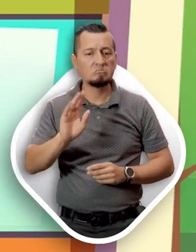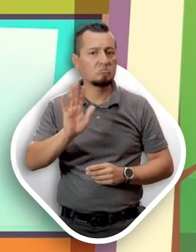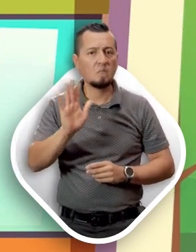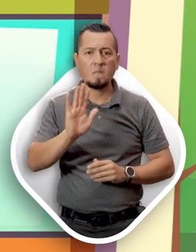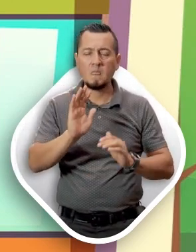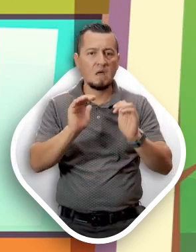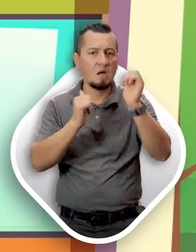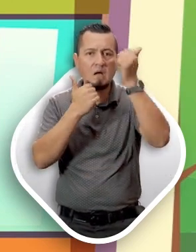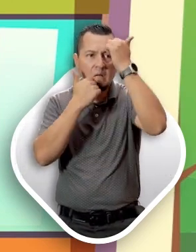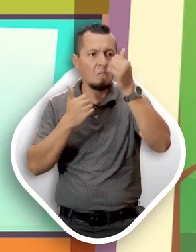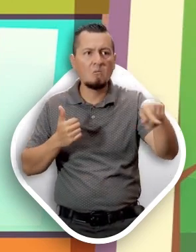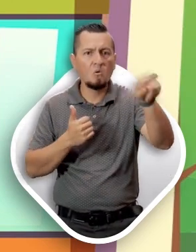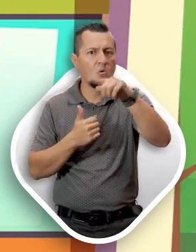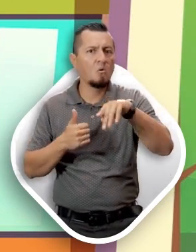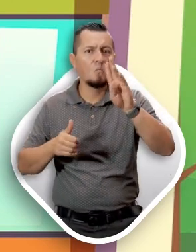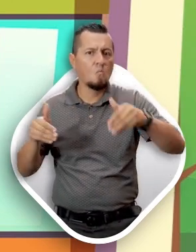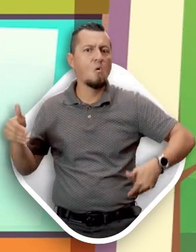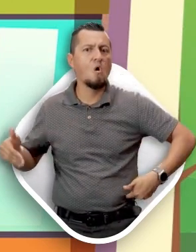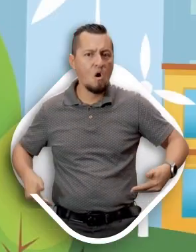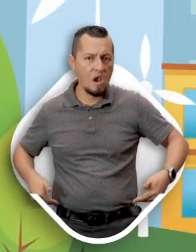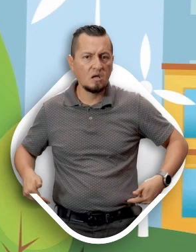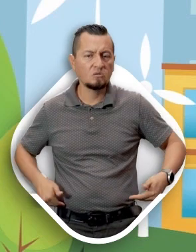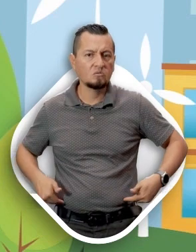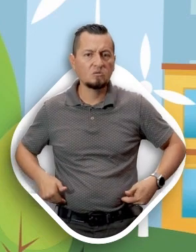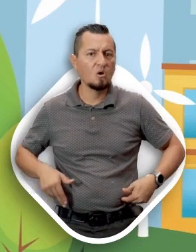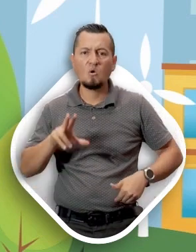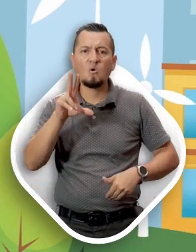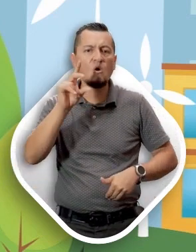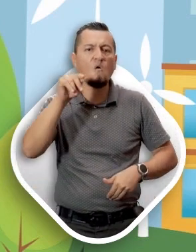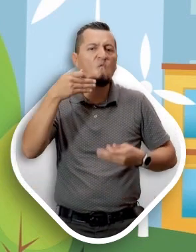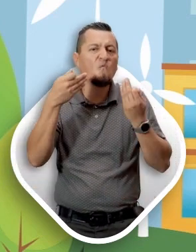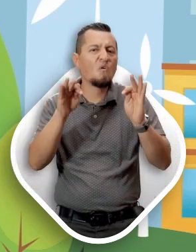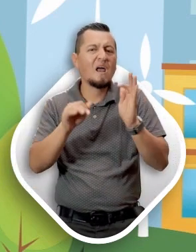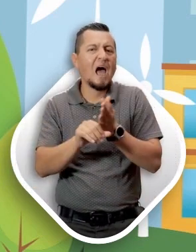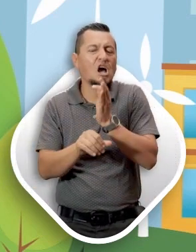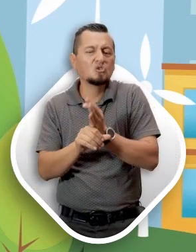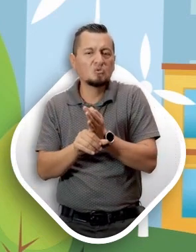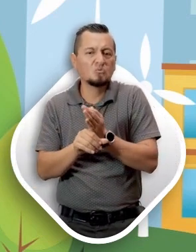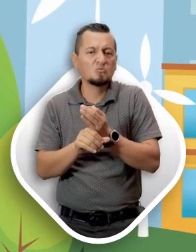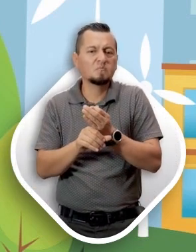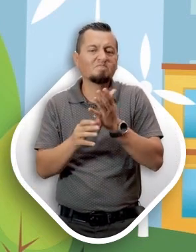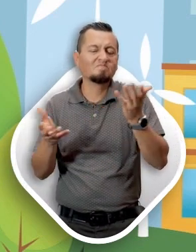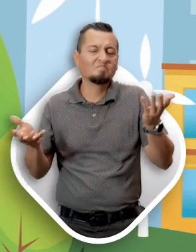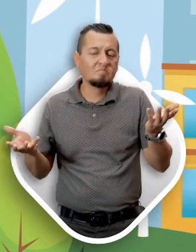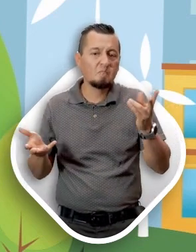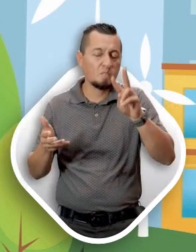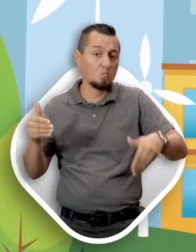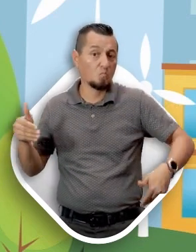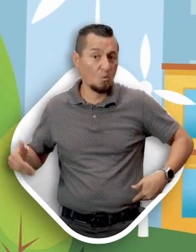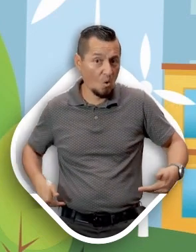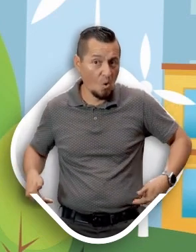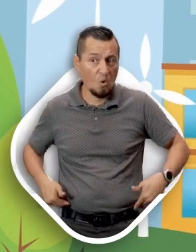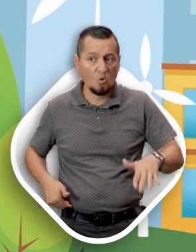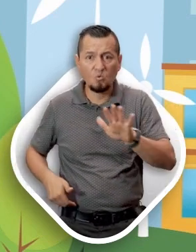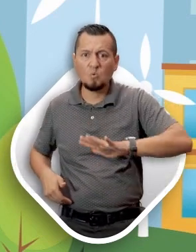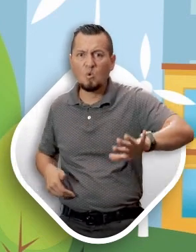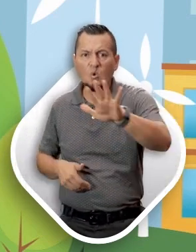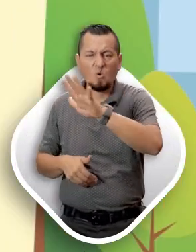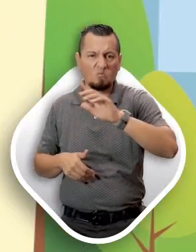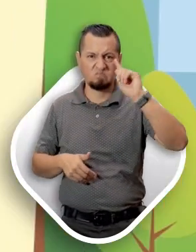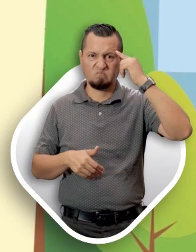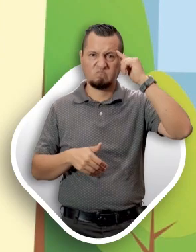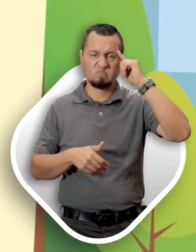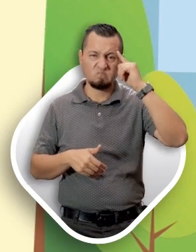nadie lo estaba disfrutando. No hizo gracia y hemos ocasionado una gran molestia a todos.